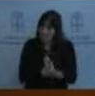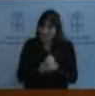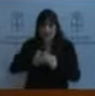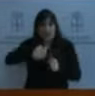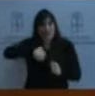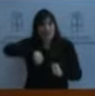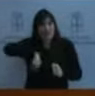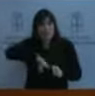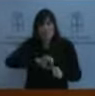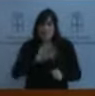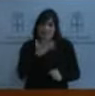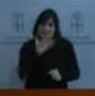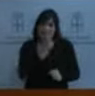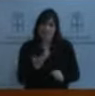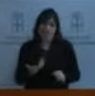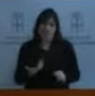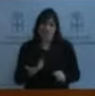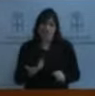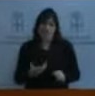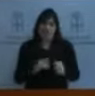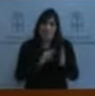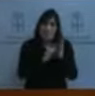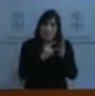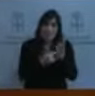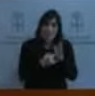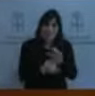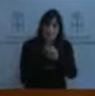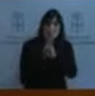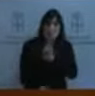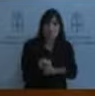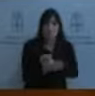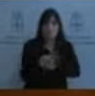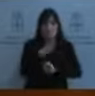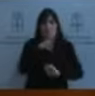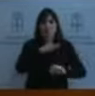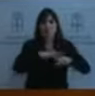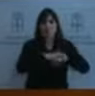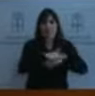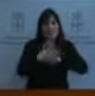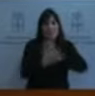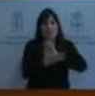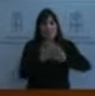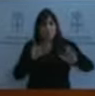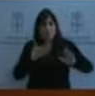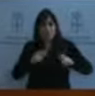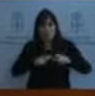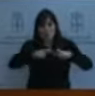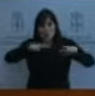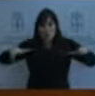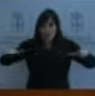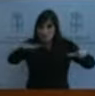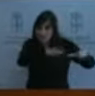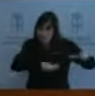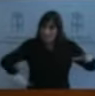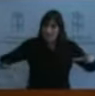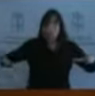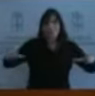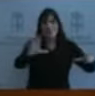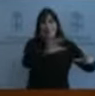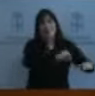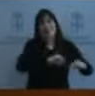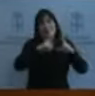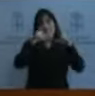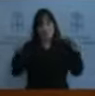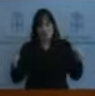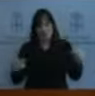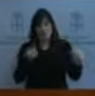plan de extensión de la banda ancha digital en Asturias. En el informe de la extensión de la banda digital que hizo la Secretaría de Estado de Comunicaciones